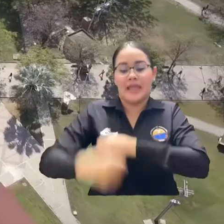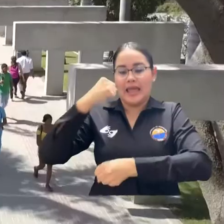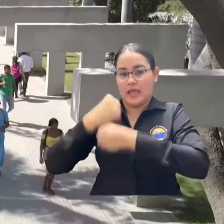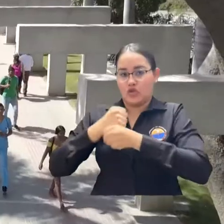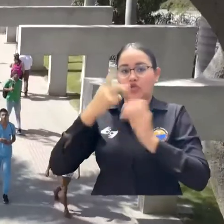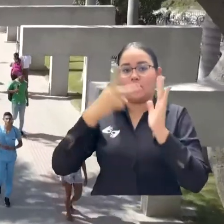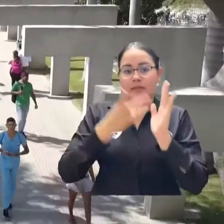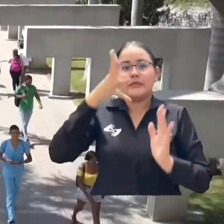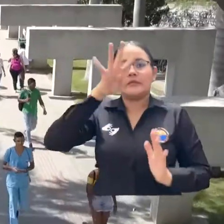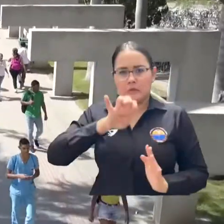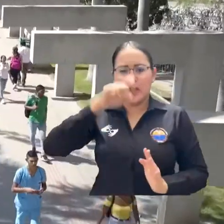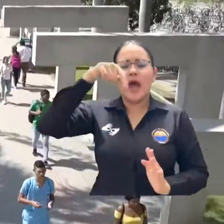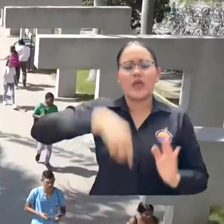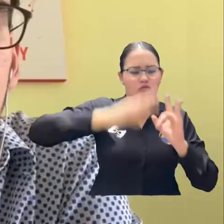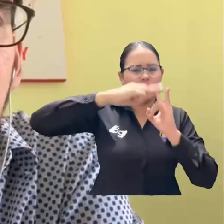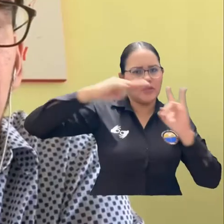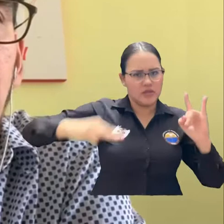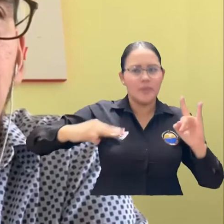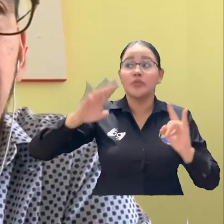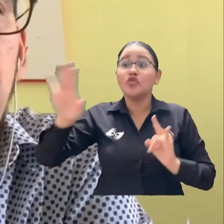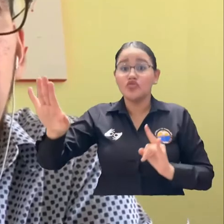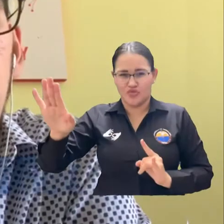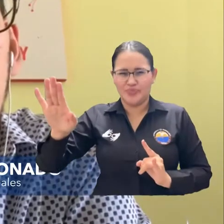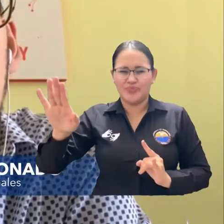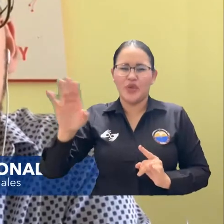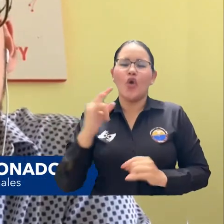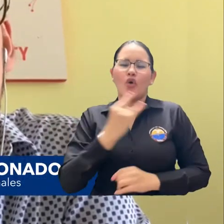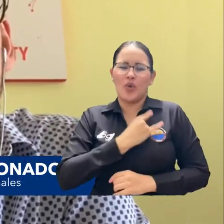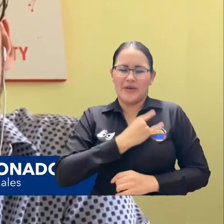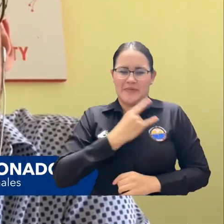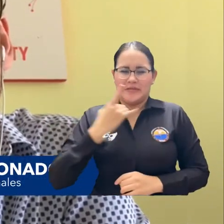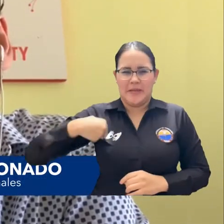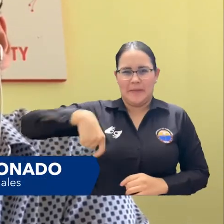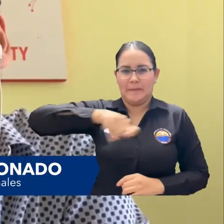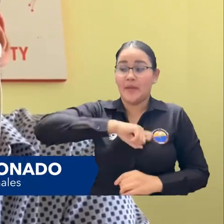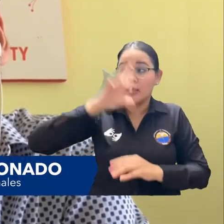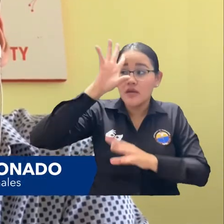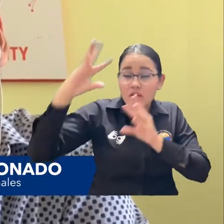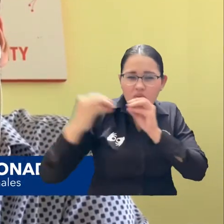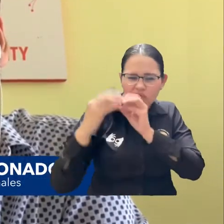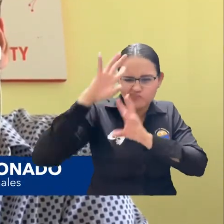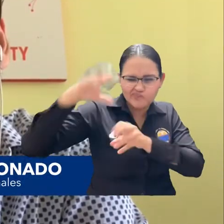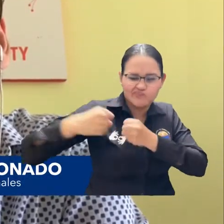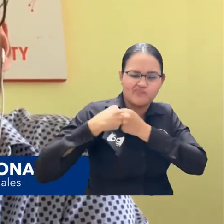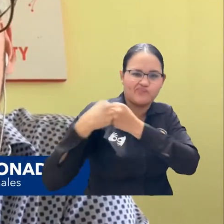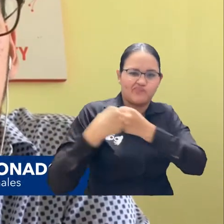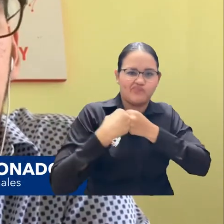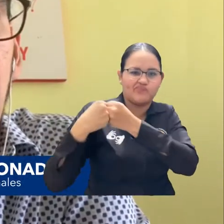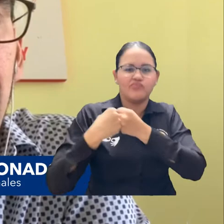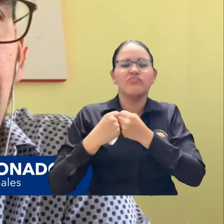En el año 2019, la Universidad Magdalena firmó con la Universidad de Cádiz un convenio de formación doctoral